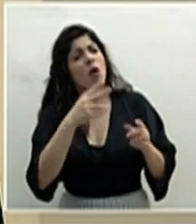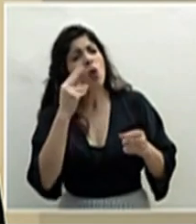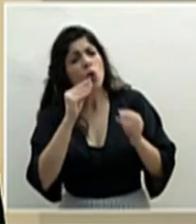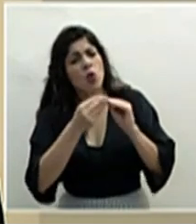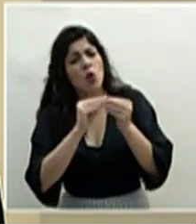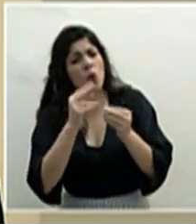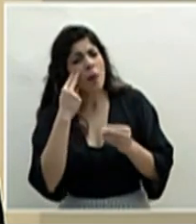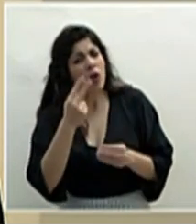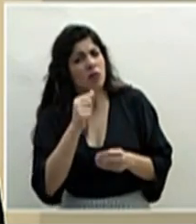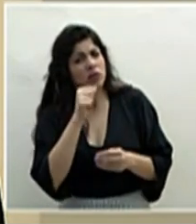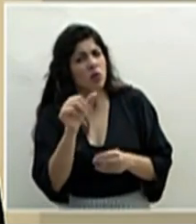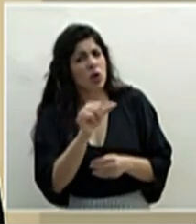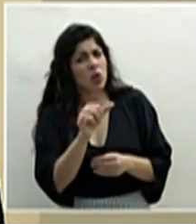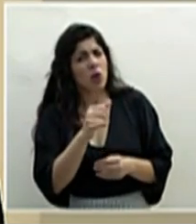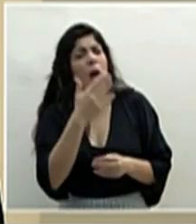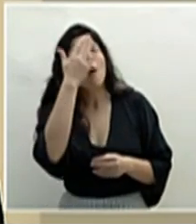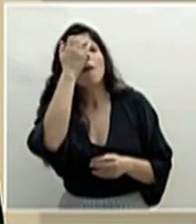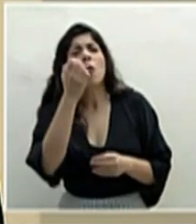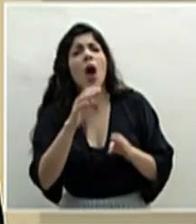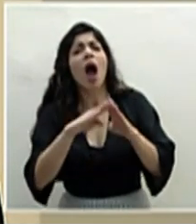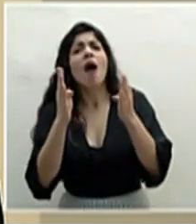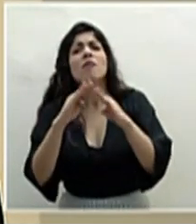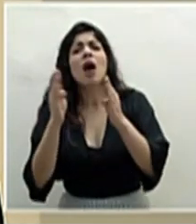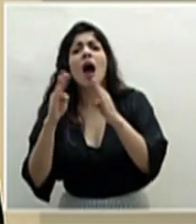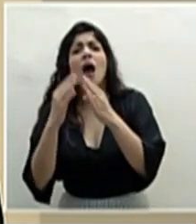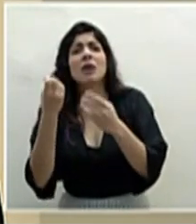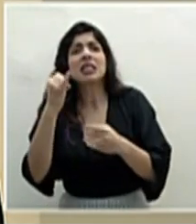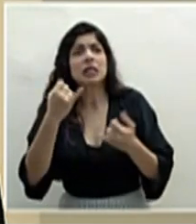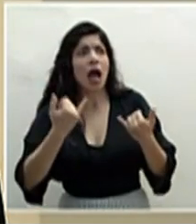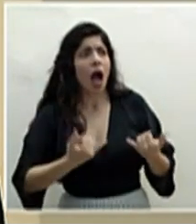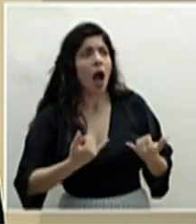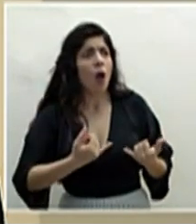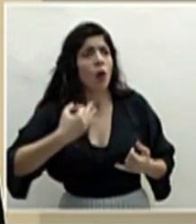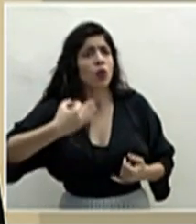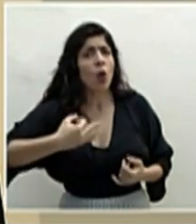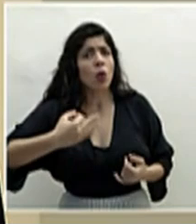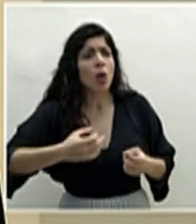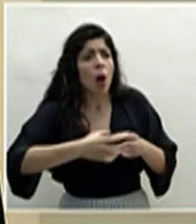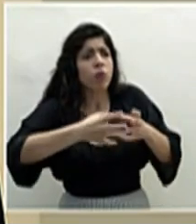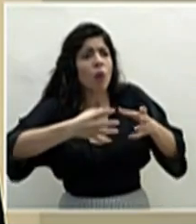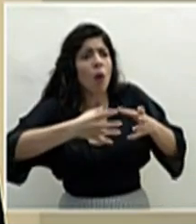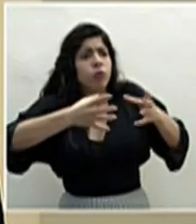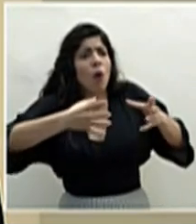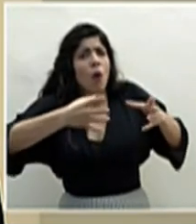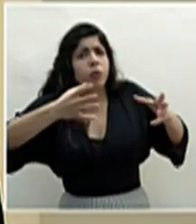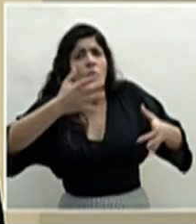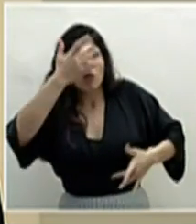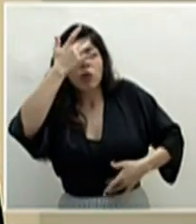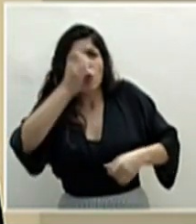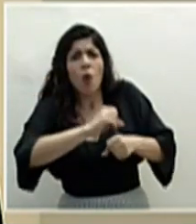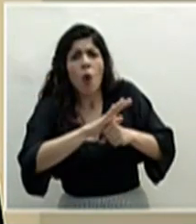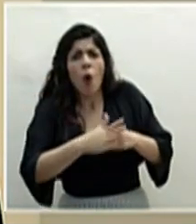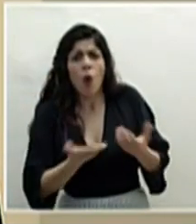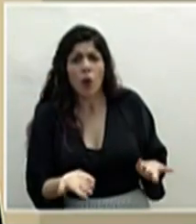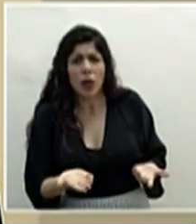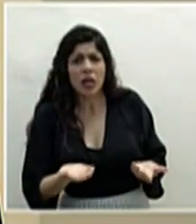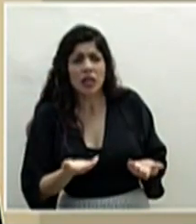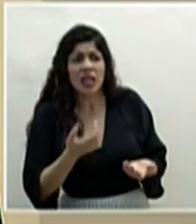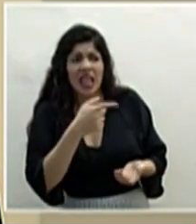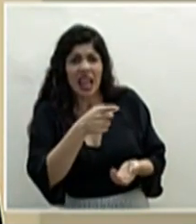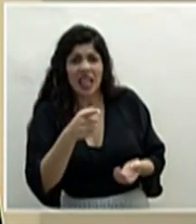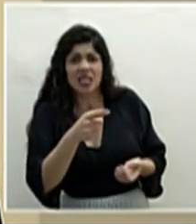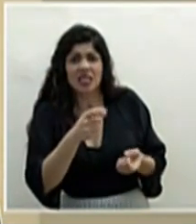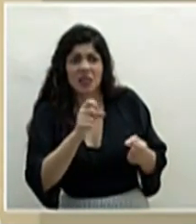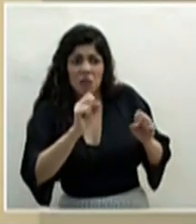números. ¿Por qué seguir con apertura si cada día siguen aumentos los casos de COVID-19? ¿Esto nos